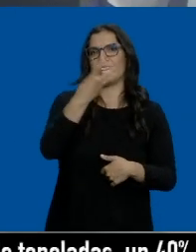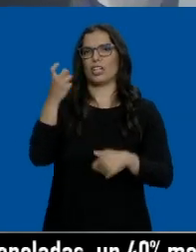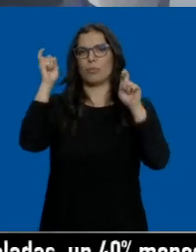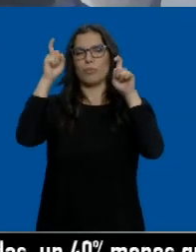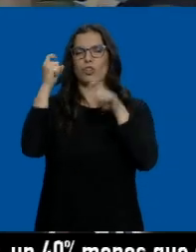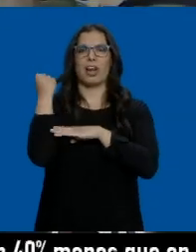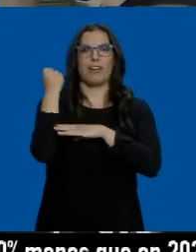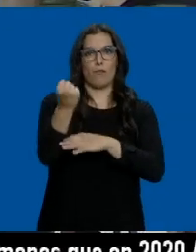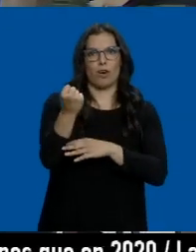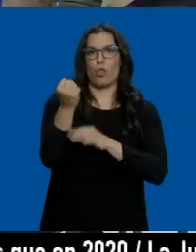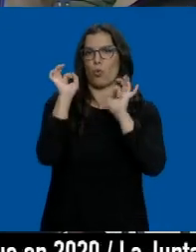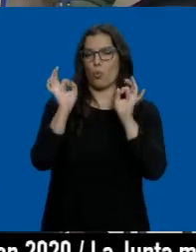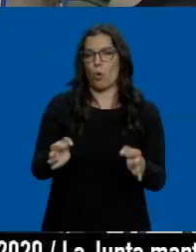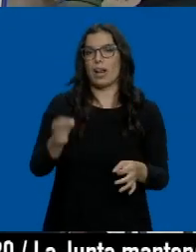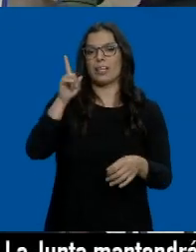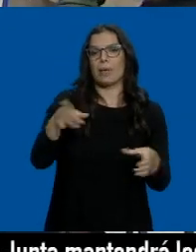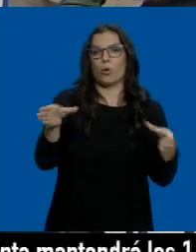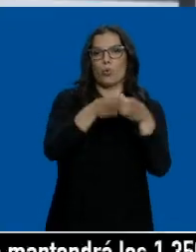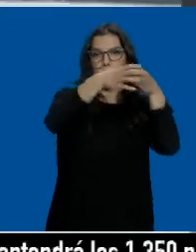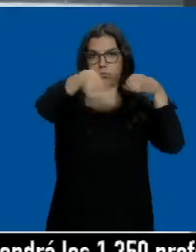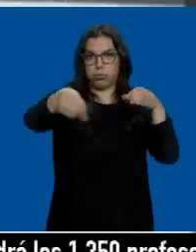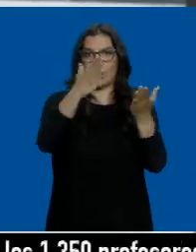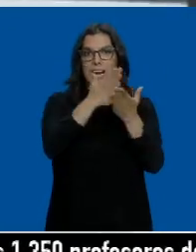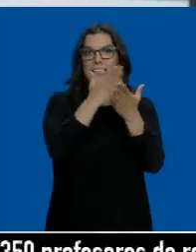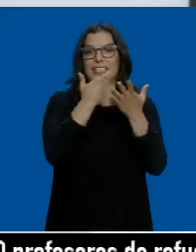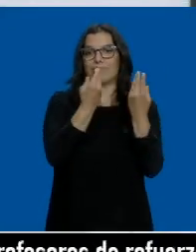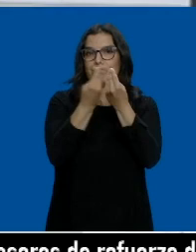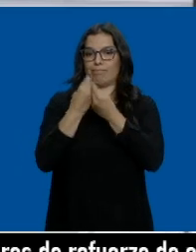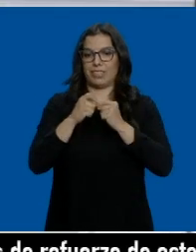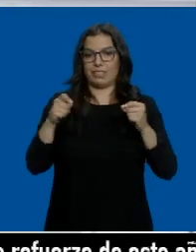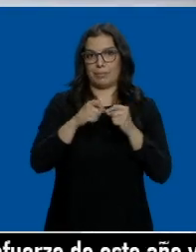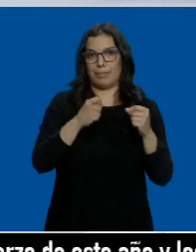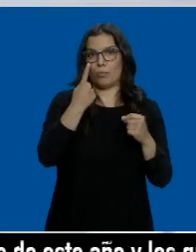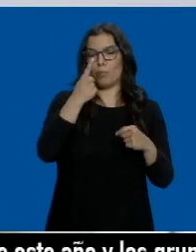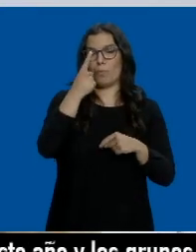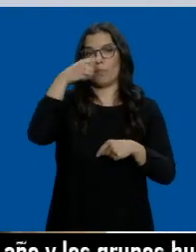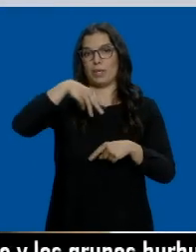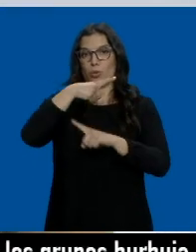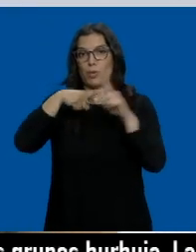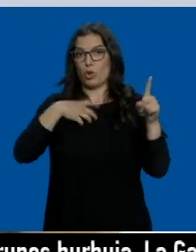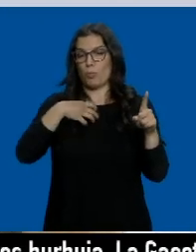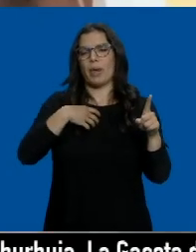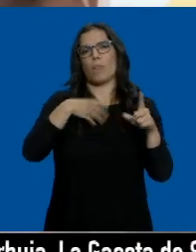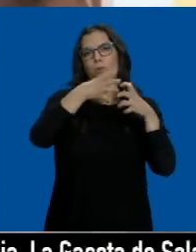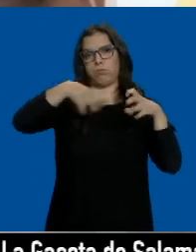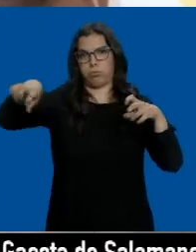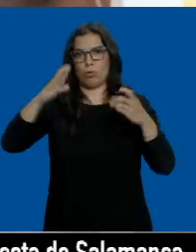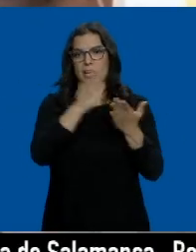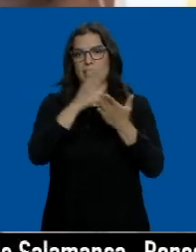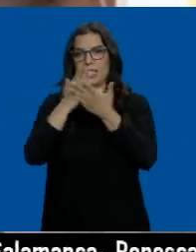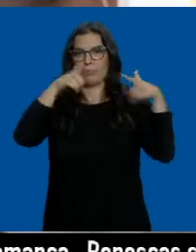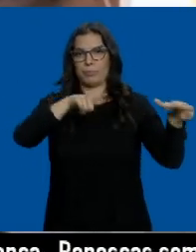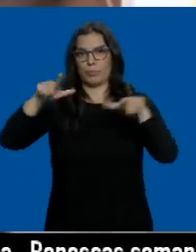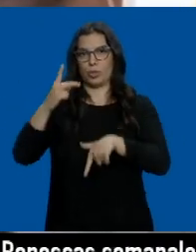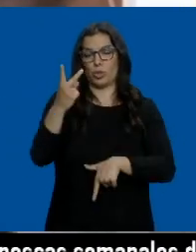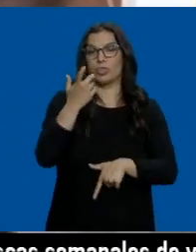refuerzo. Se mantienen los grupos desdoblados en las clases donde no se pueda cumplir con el metro y medio de distancia entre alumnos. Y ningún curso de